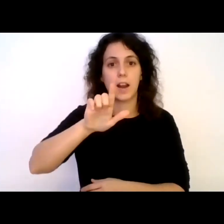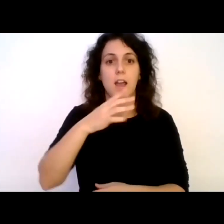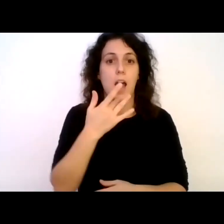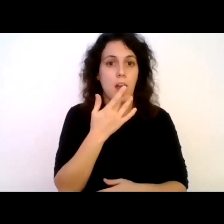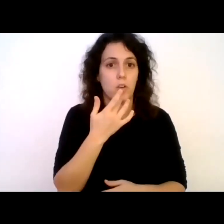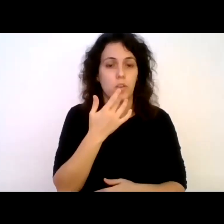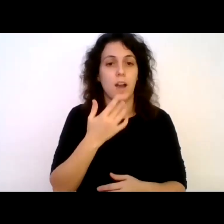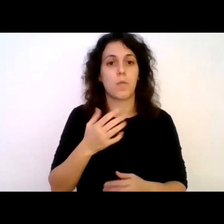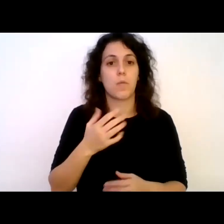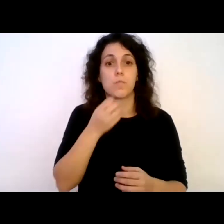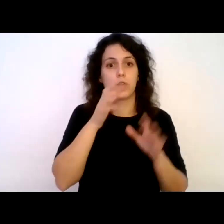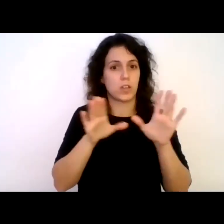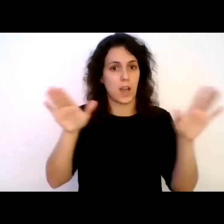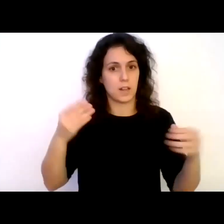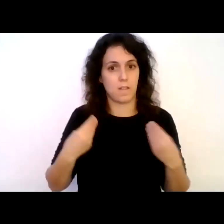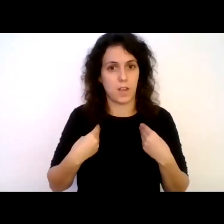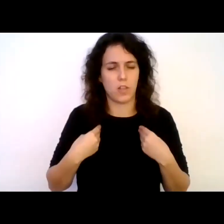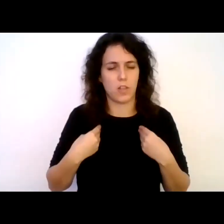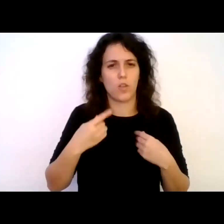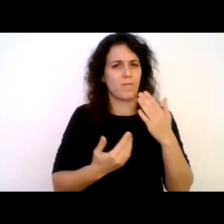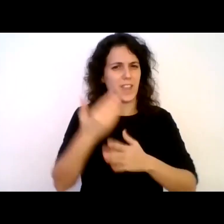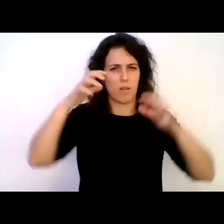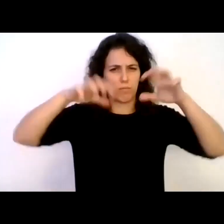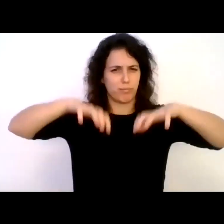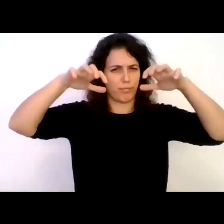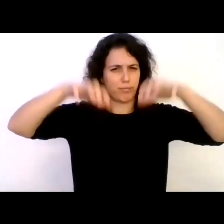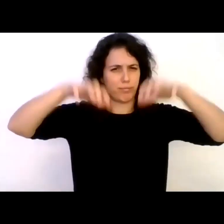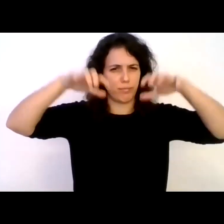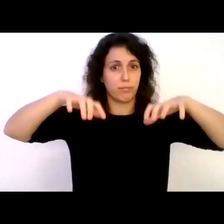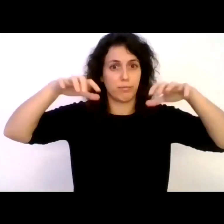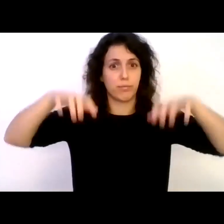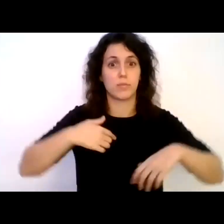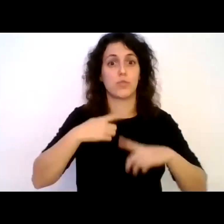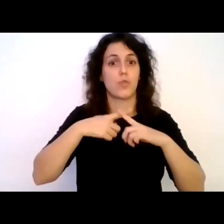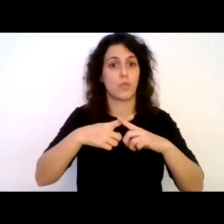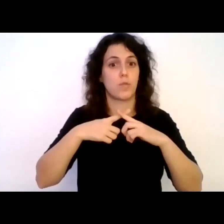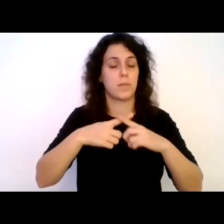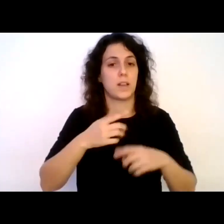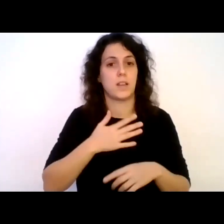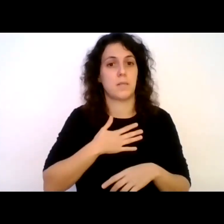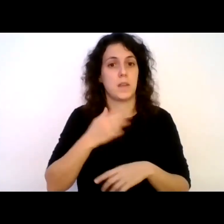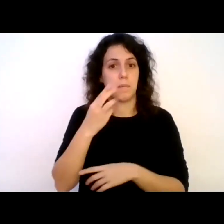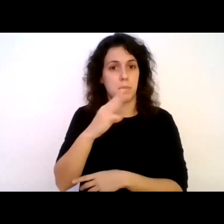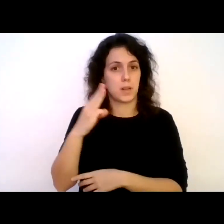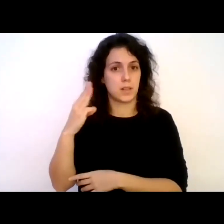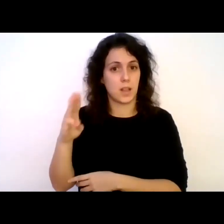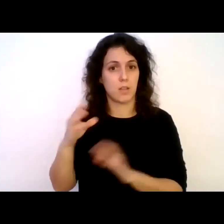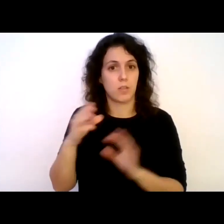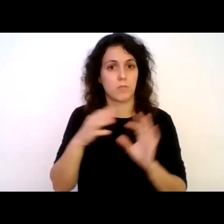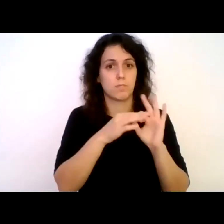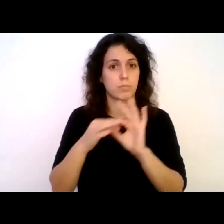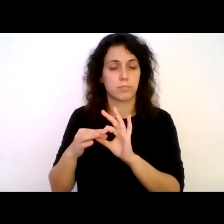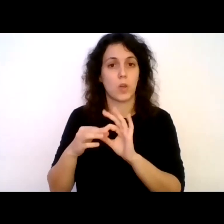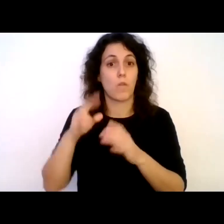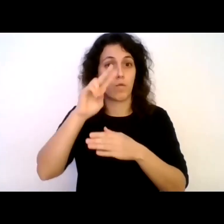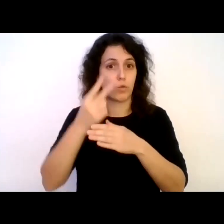en Buenos Aires un día de mucha lluvia voy a compartir una presentación sobre buceos sin barreras